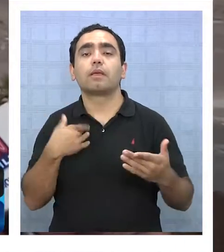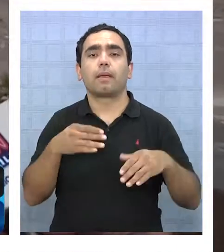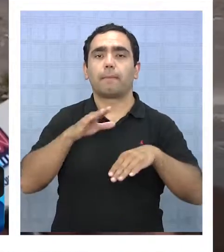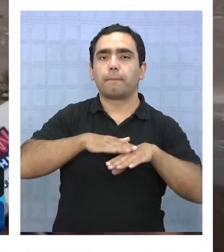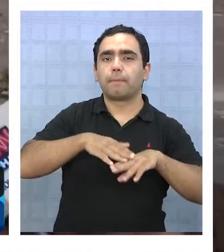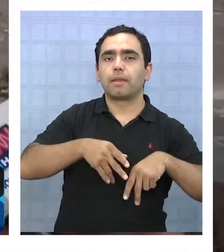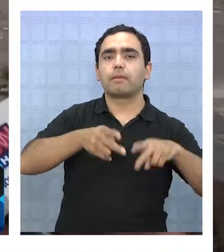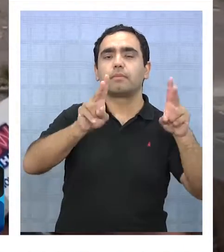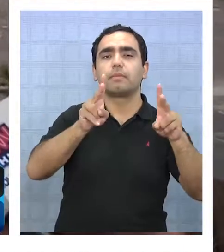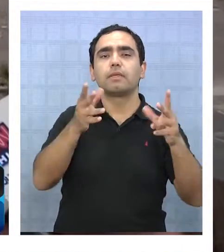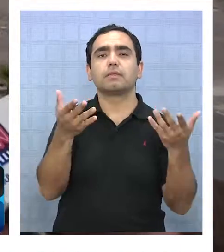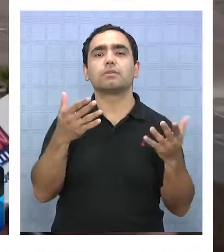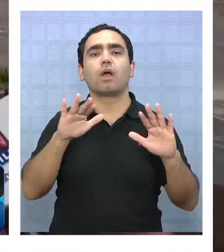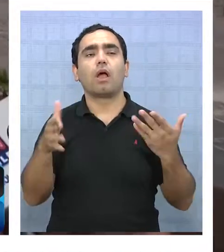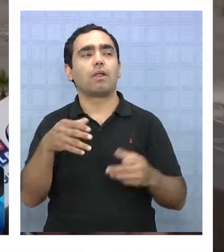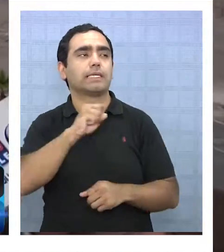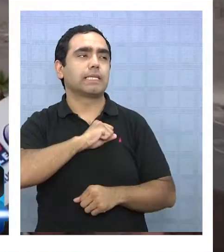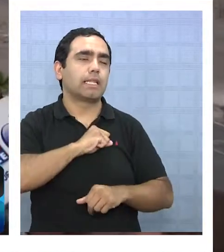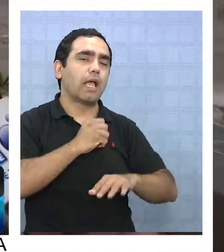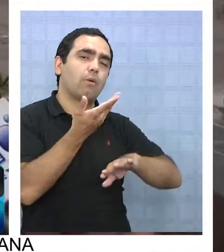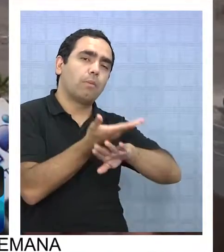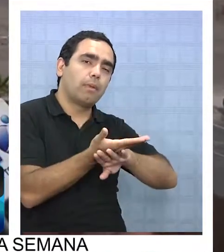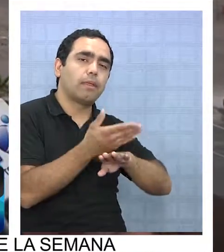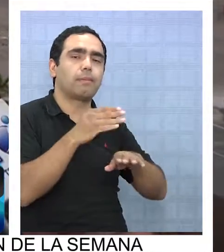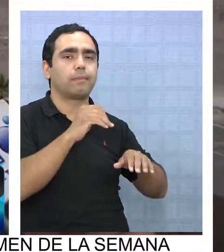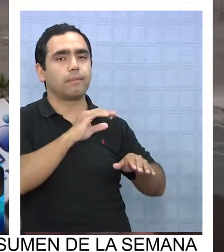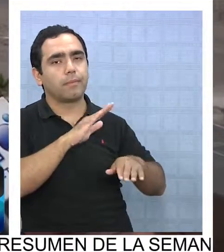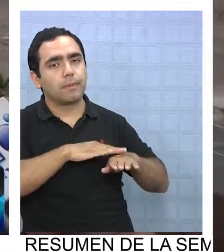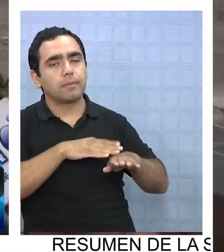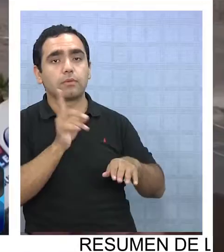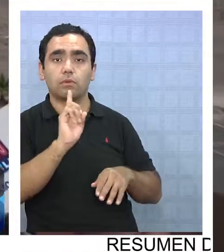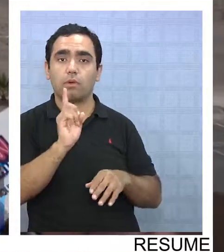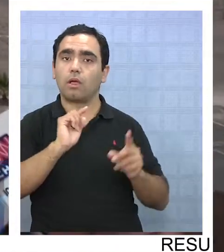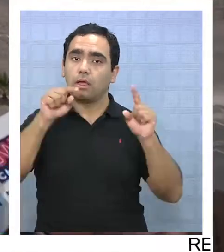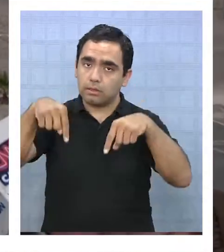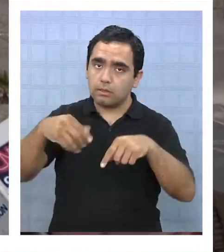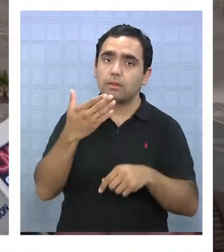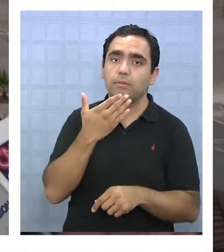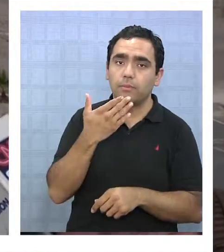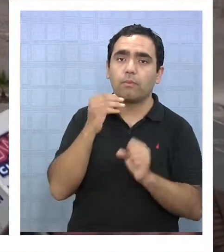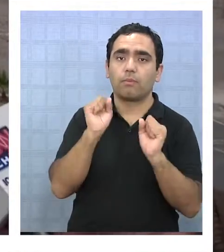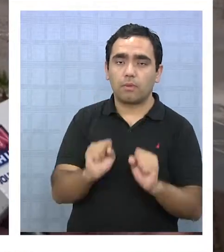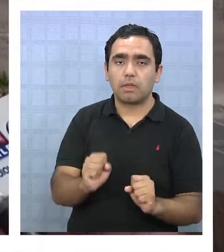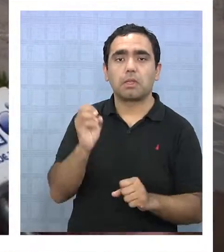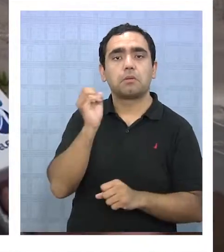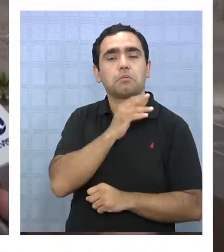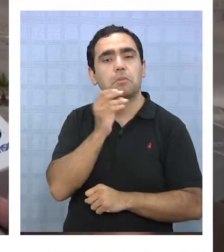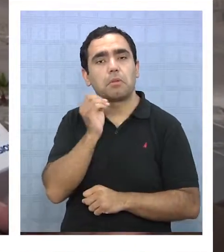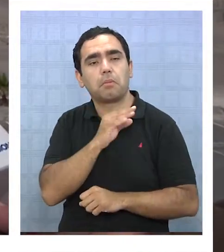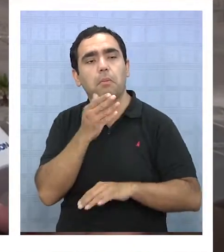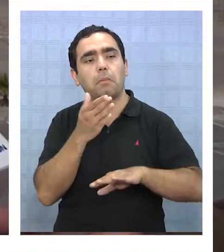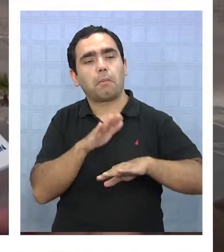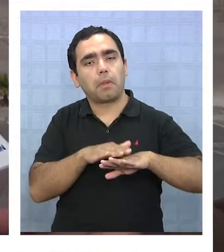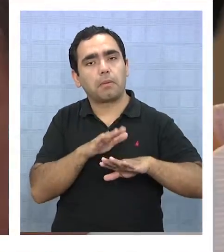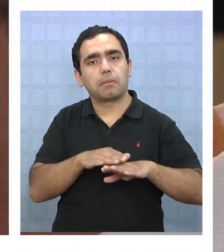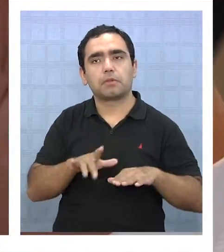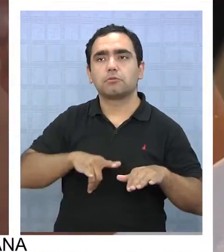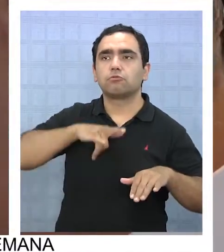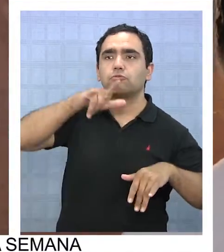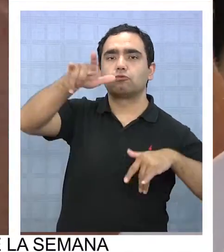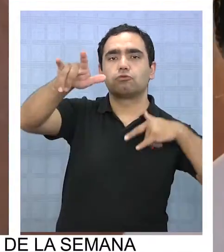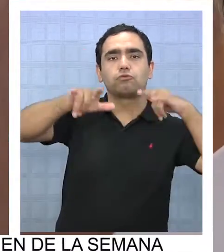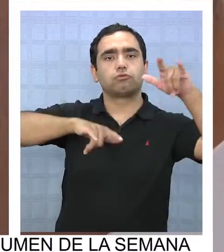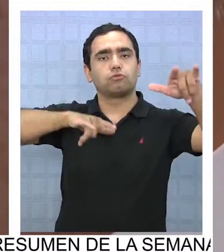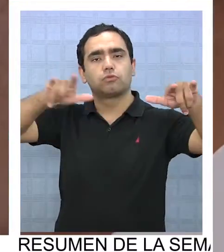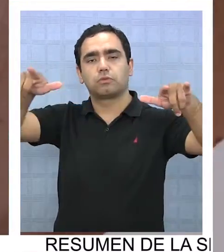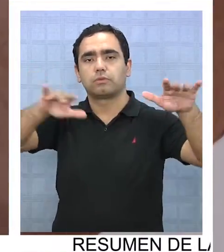permisos no se van a dirigir a Santiago solamente, sino que aquí nosotros estamos pidiendo permisos para volar en